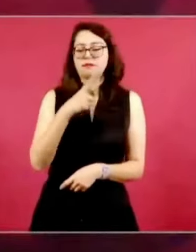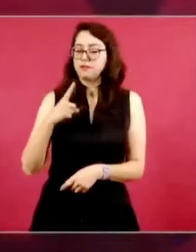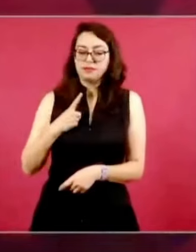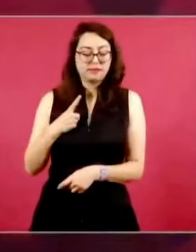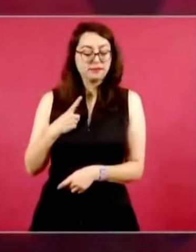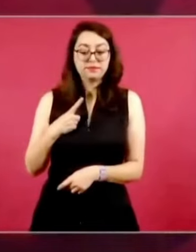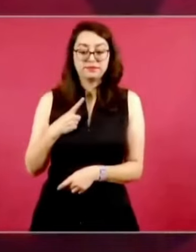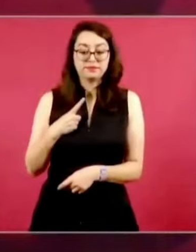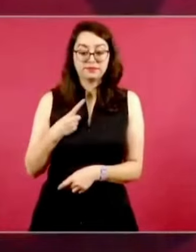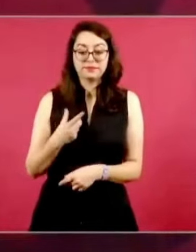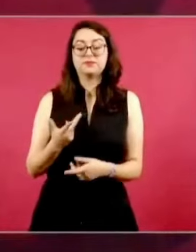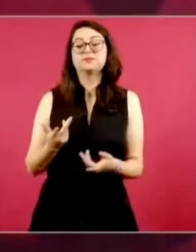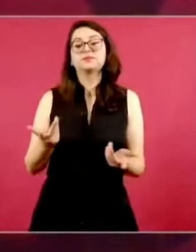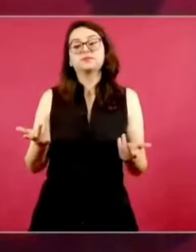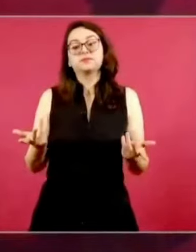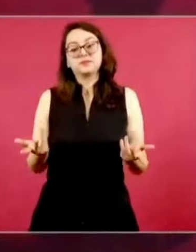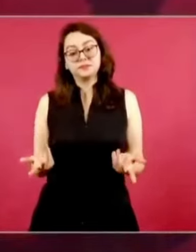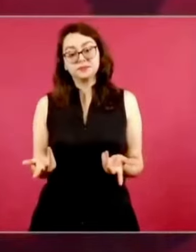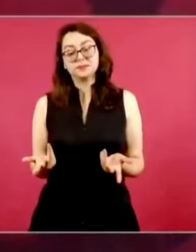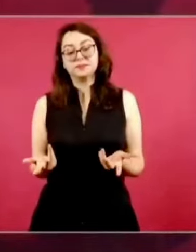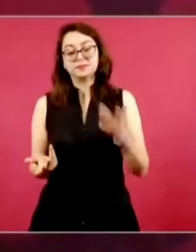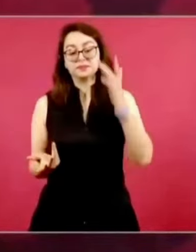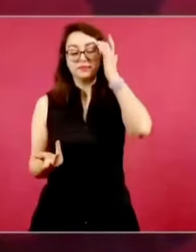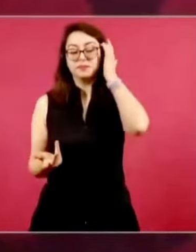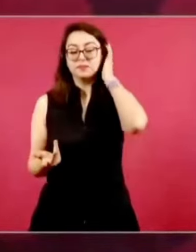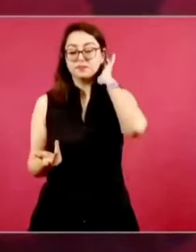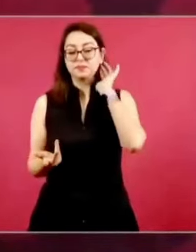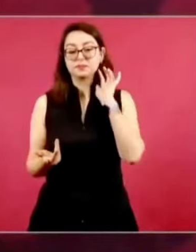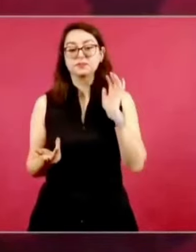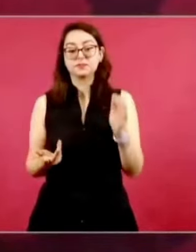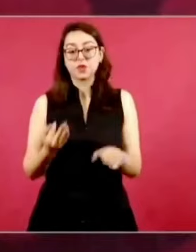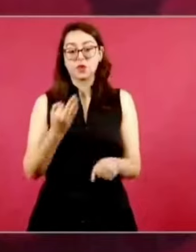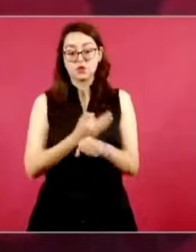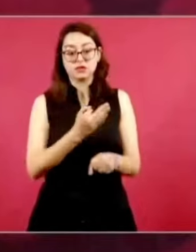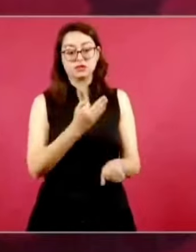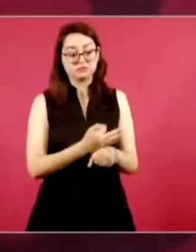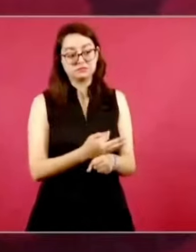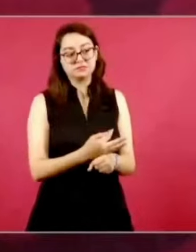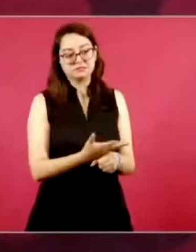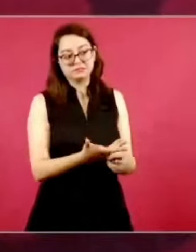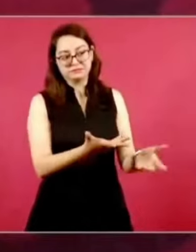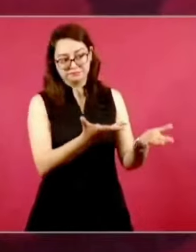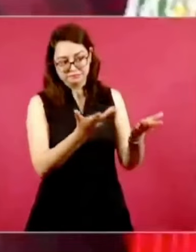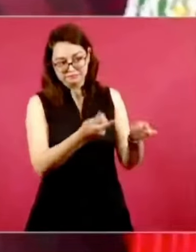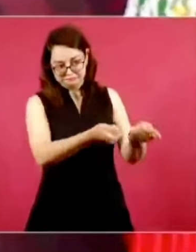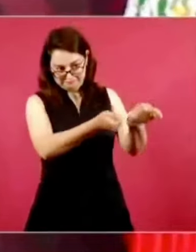Entonces, se están recuperando estos bienes. Entonces,